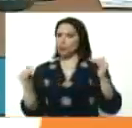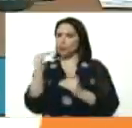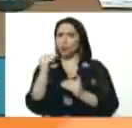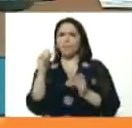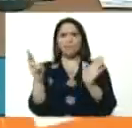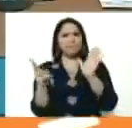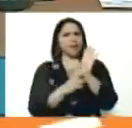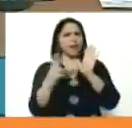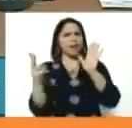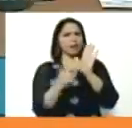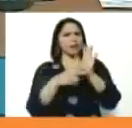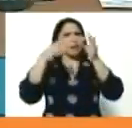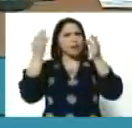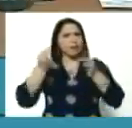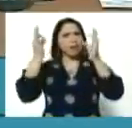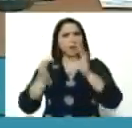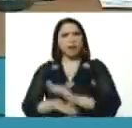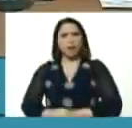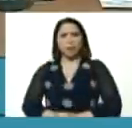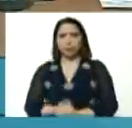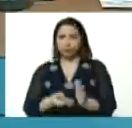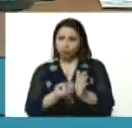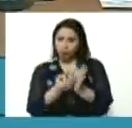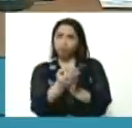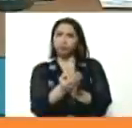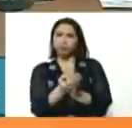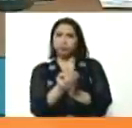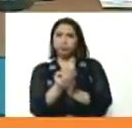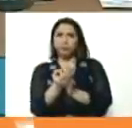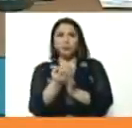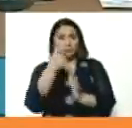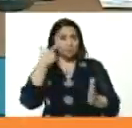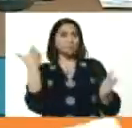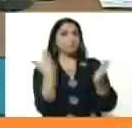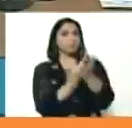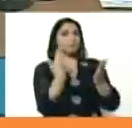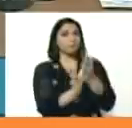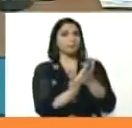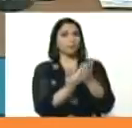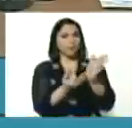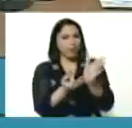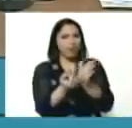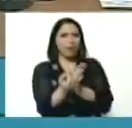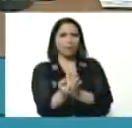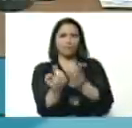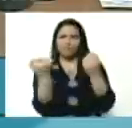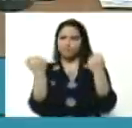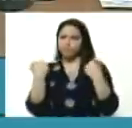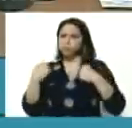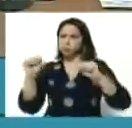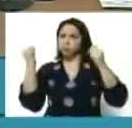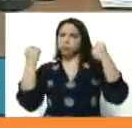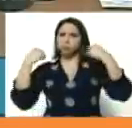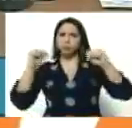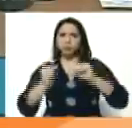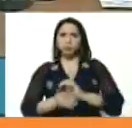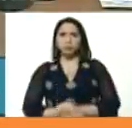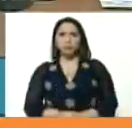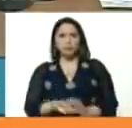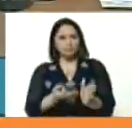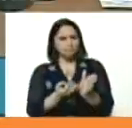verdadera, la lealtad comprobada, la lealtad practicada, la